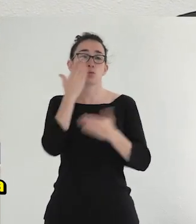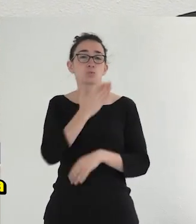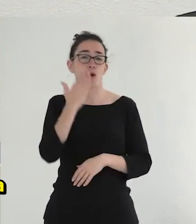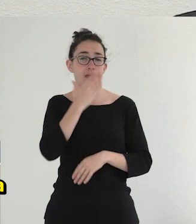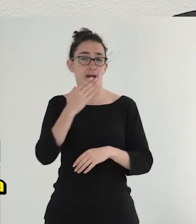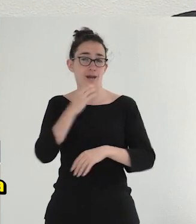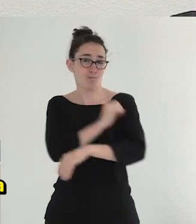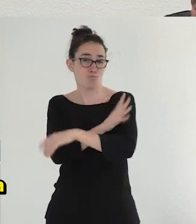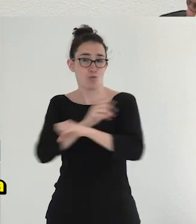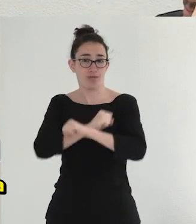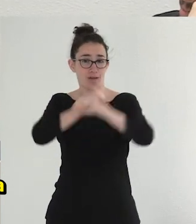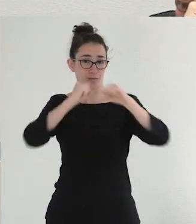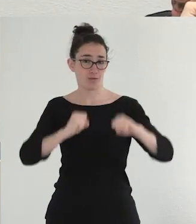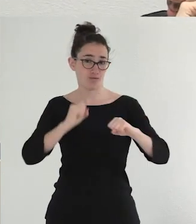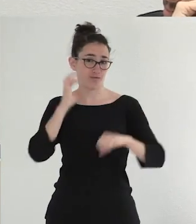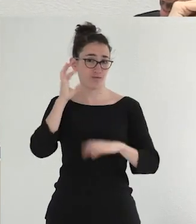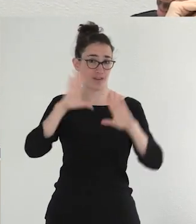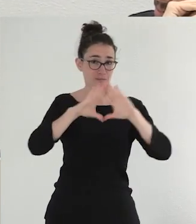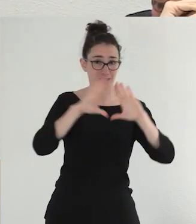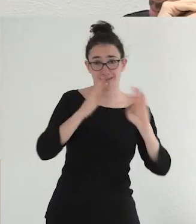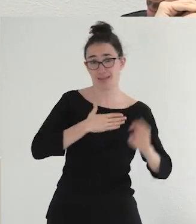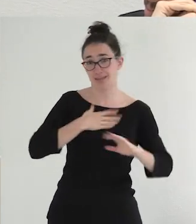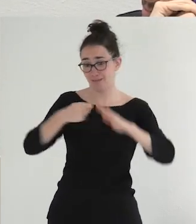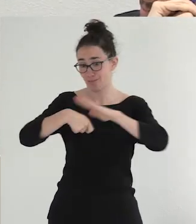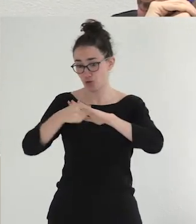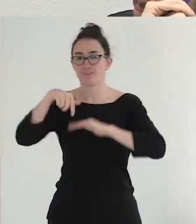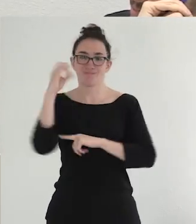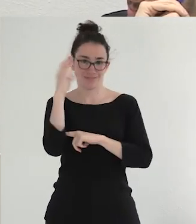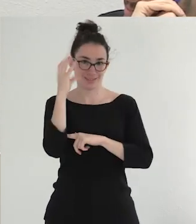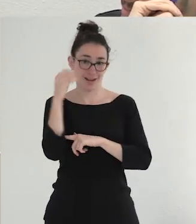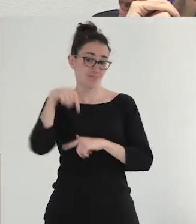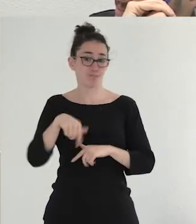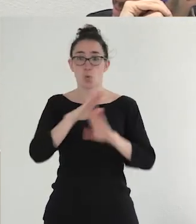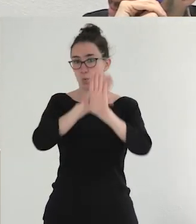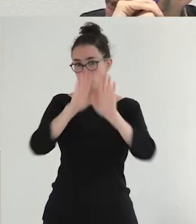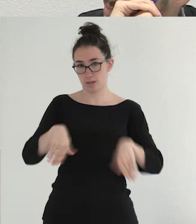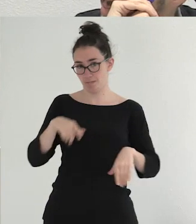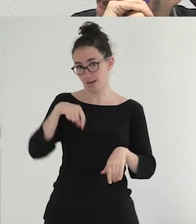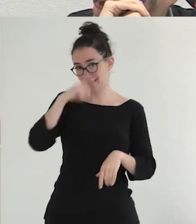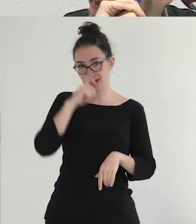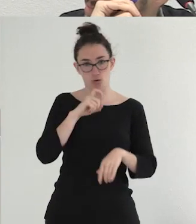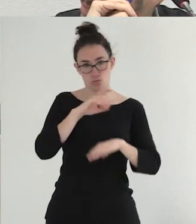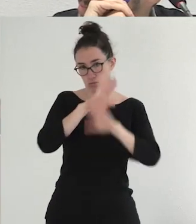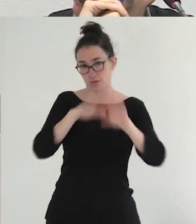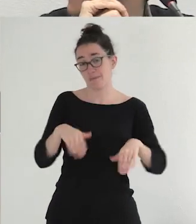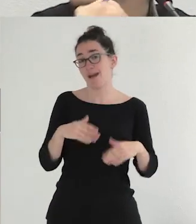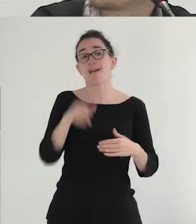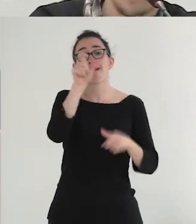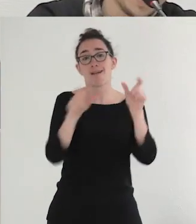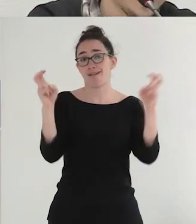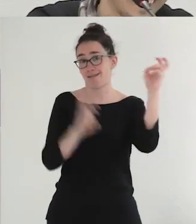Feminista de Pérez Astéis y esta es la última conferencia del año. nada, no es que recasco por venir y eso.